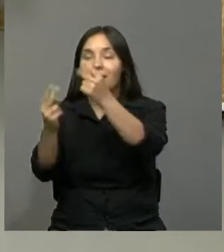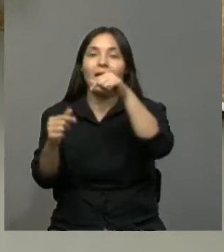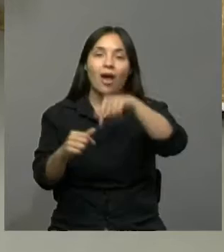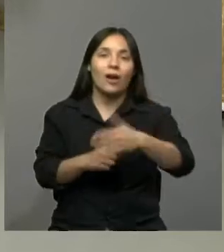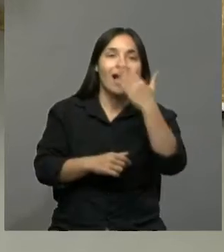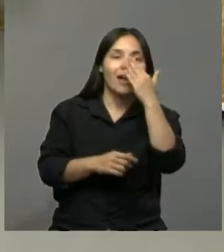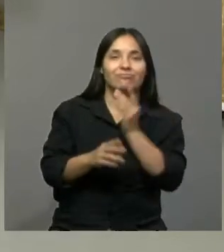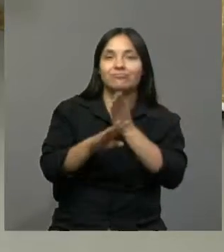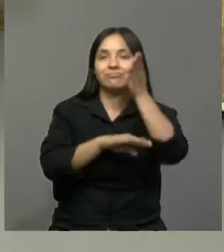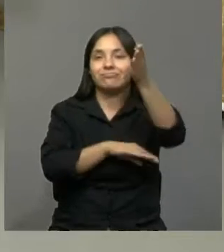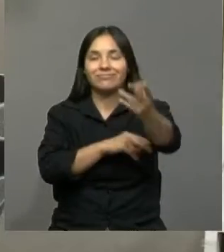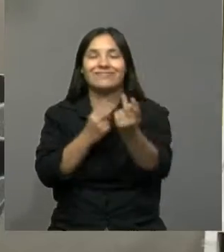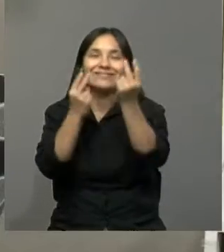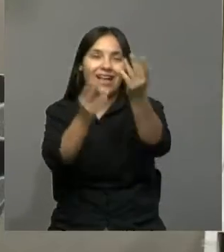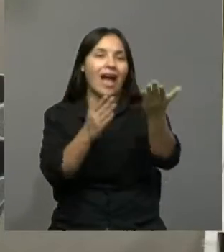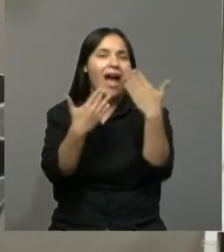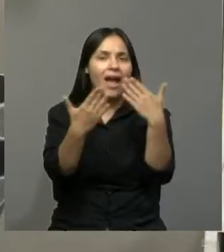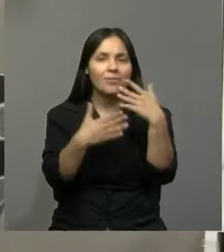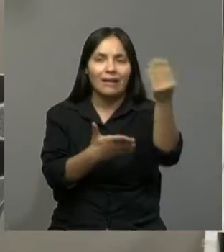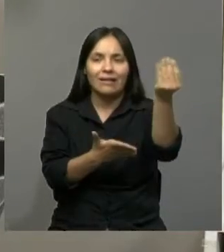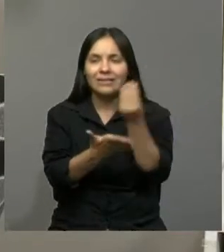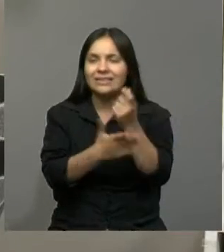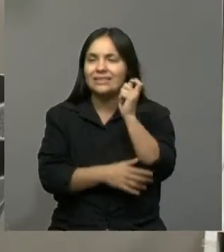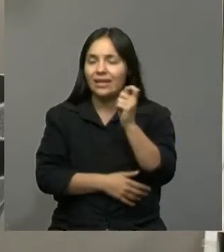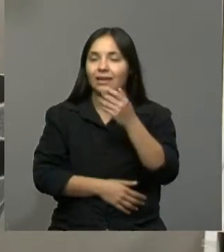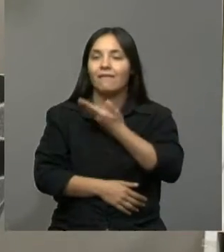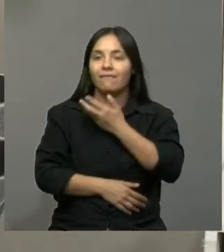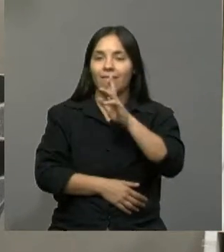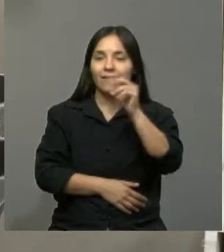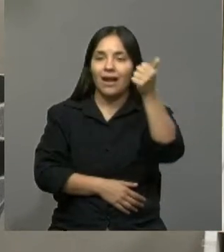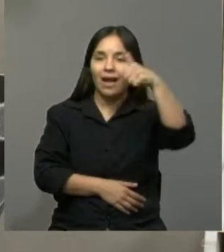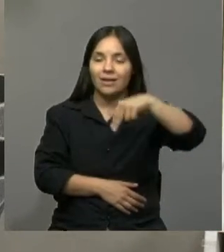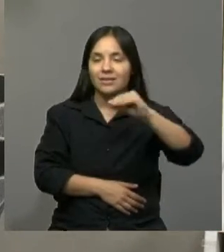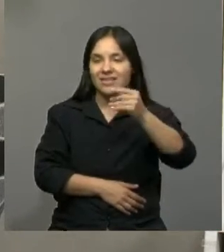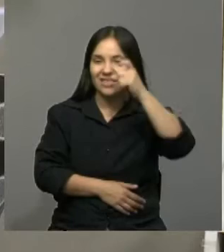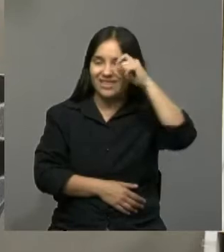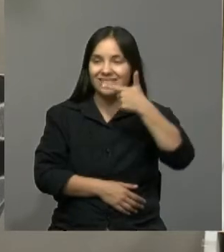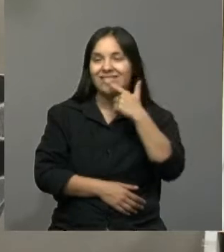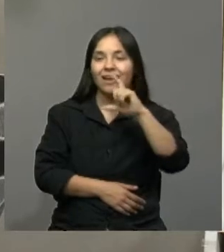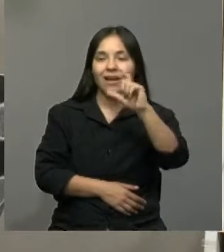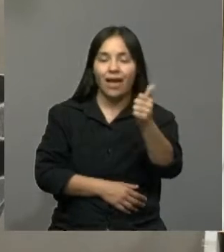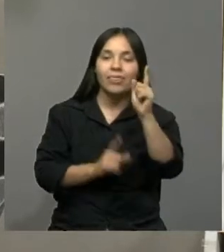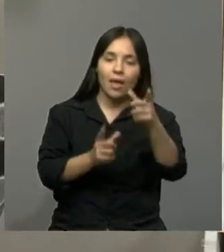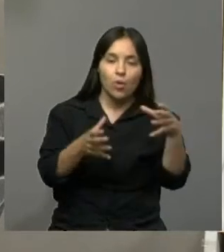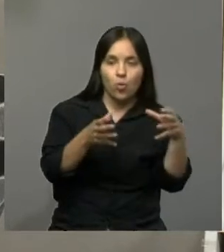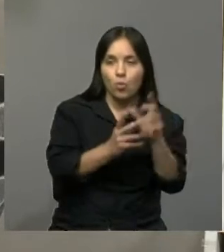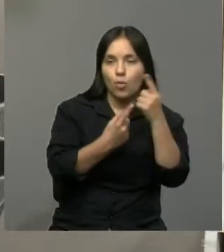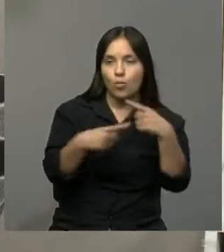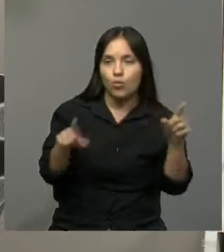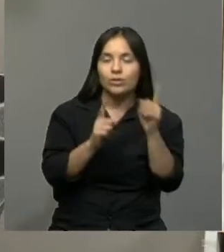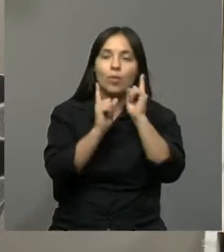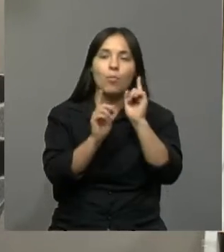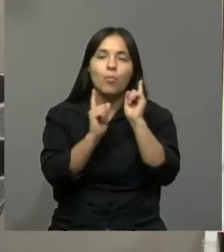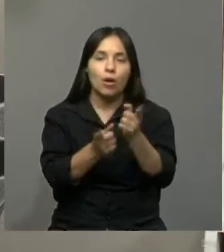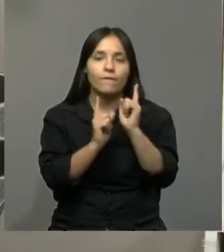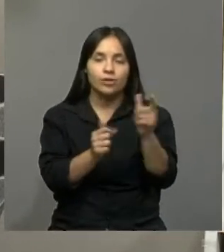Paz para charlar con Francesca Tomero Carrizo y todo el grupo de músicos, profesor